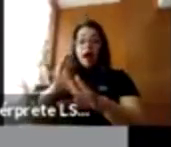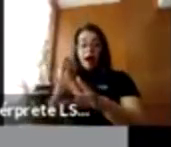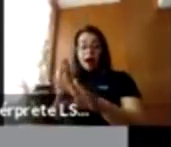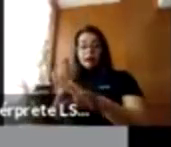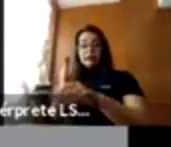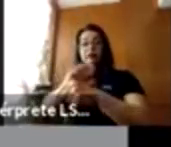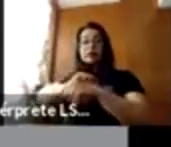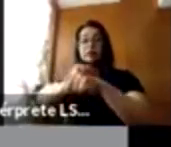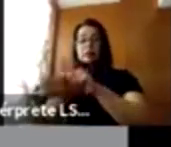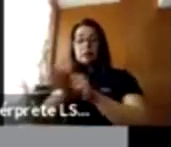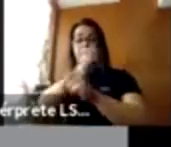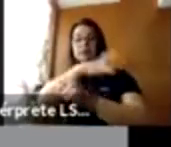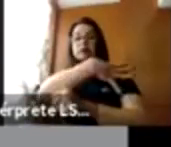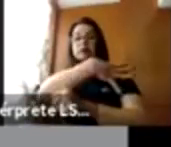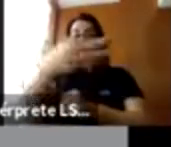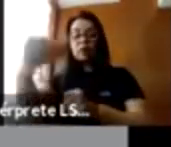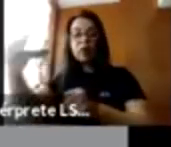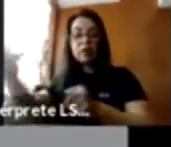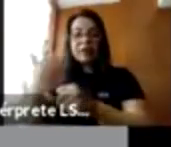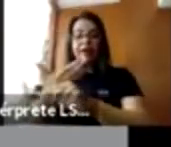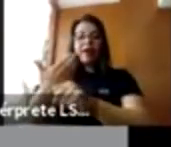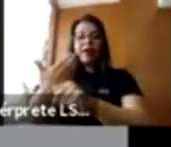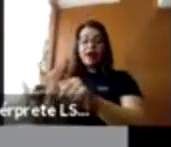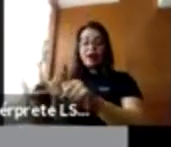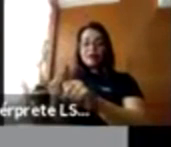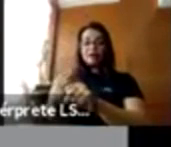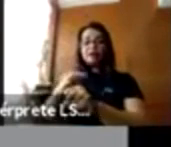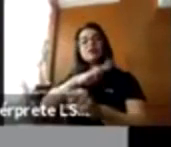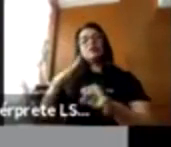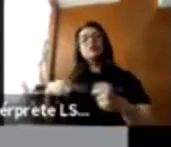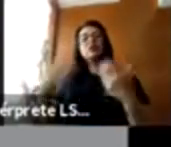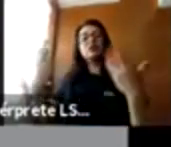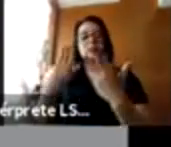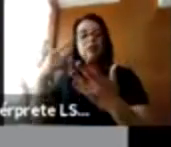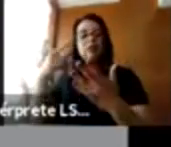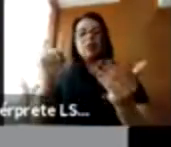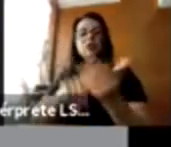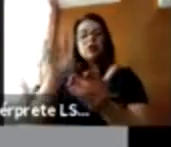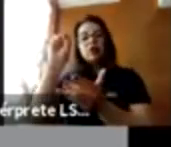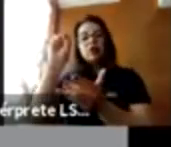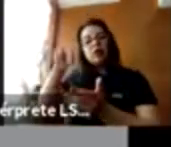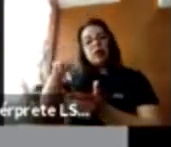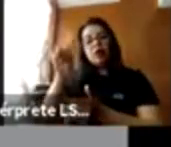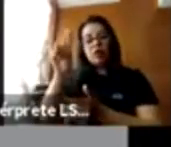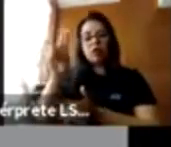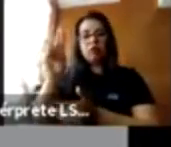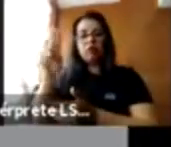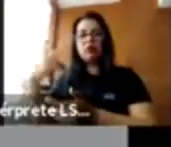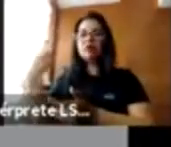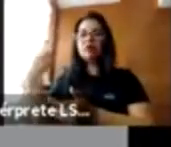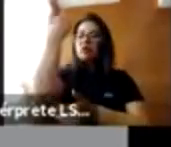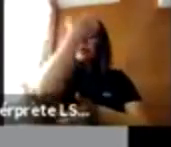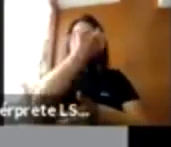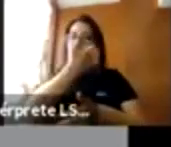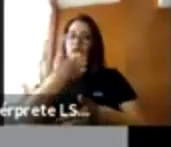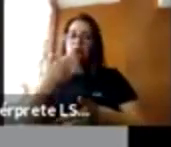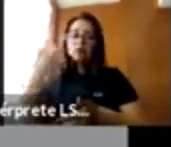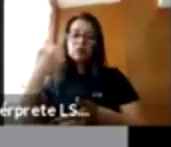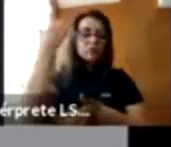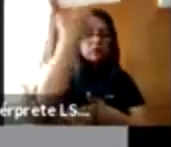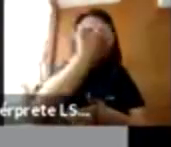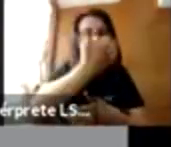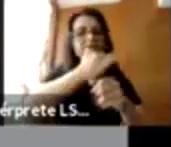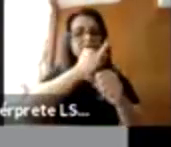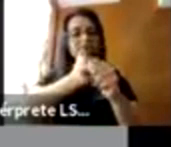hicimos el año pasado, lanzamos en la ONU, un estudio global mirando cuáles son